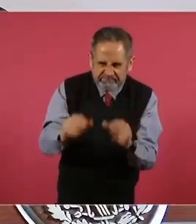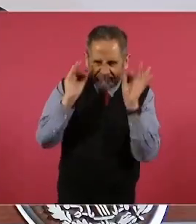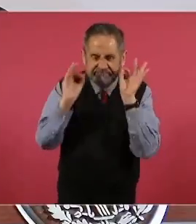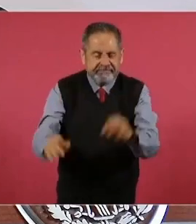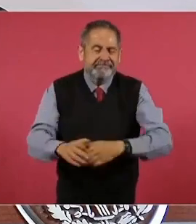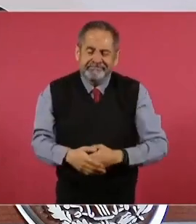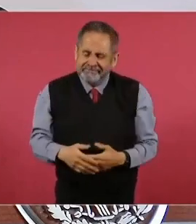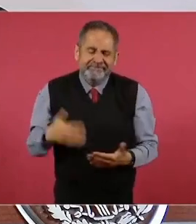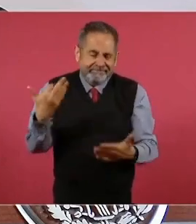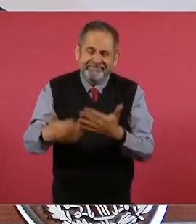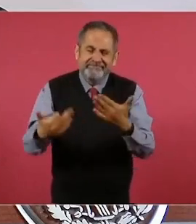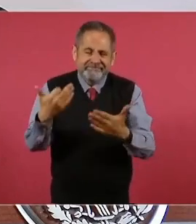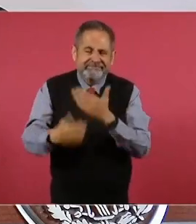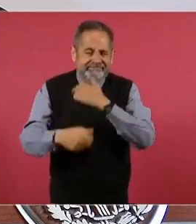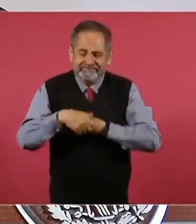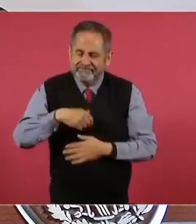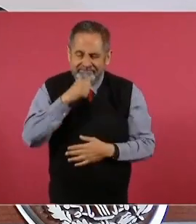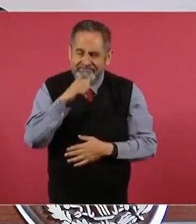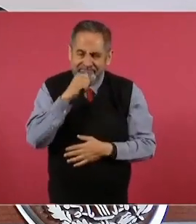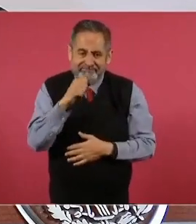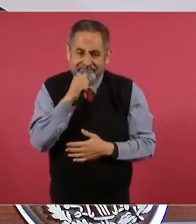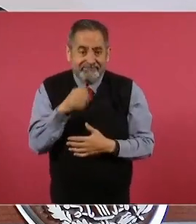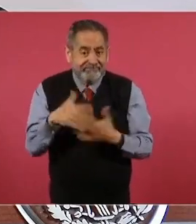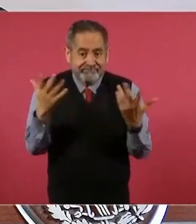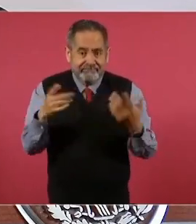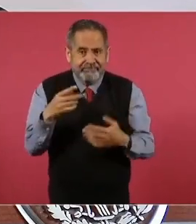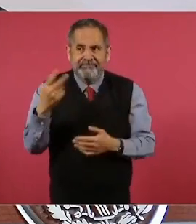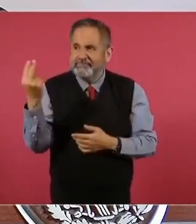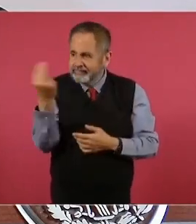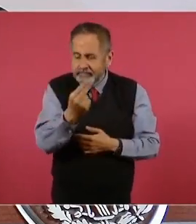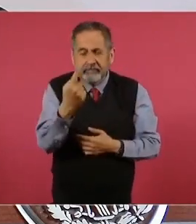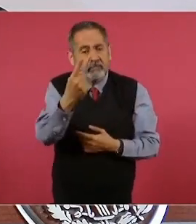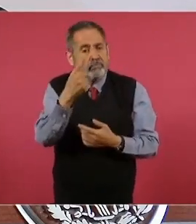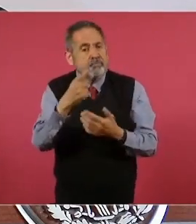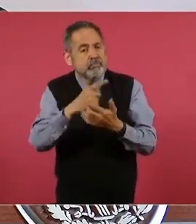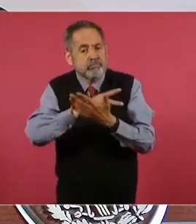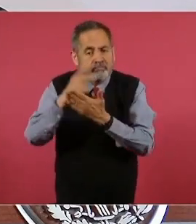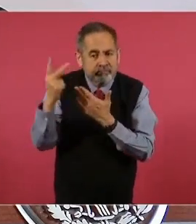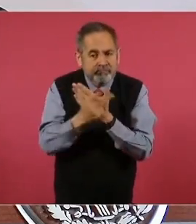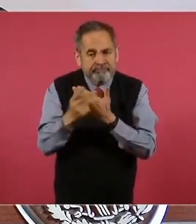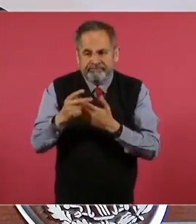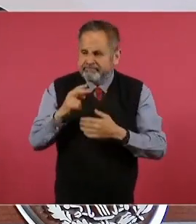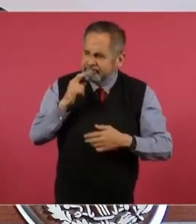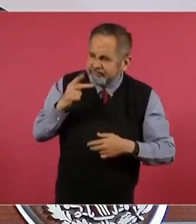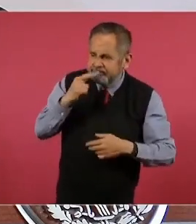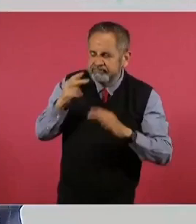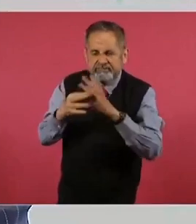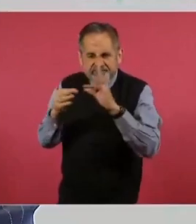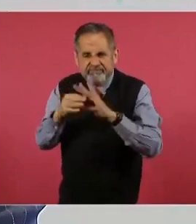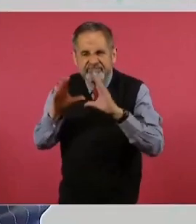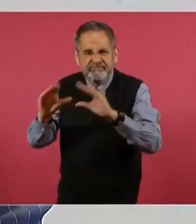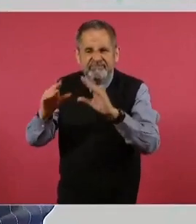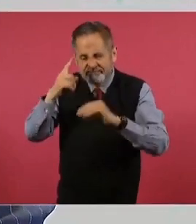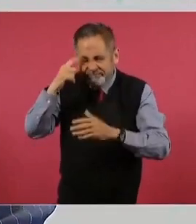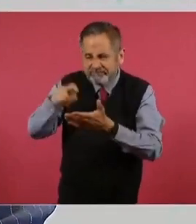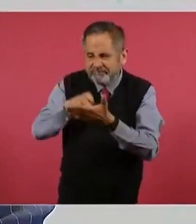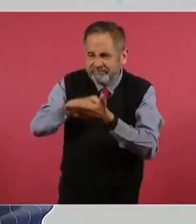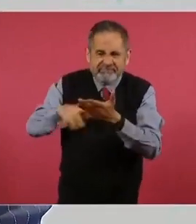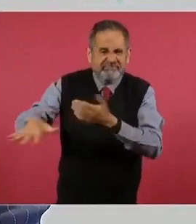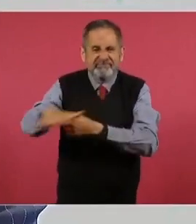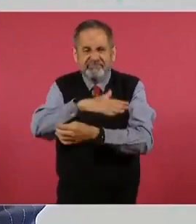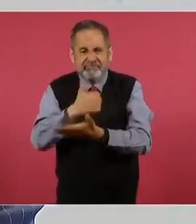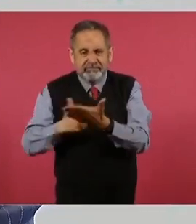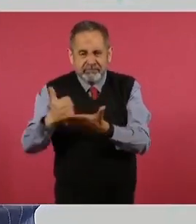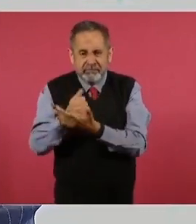aún nos falta. Uno, establecer un programa emergente de mejoramiento para la infraestructura urbana.